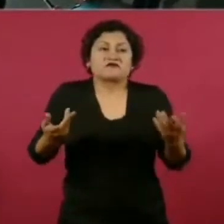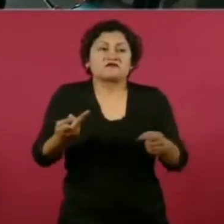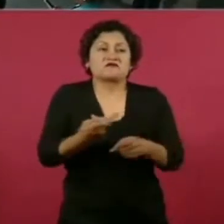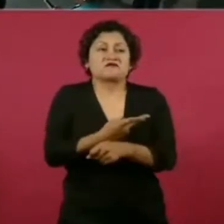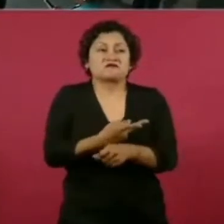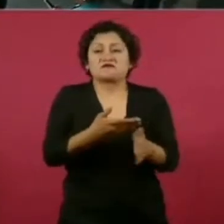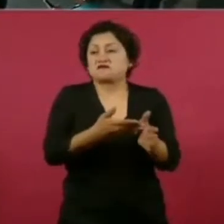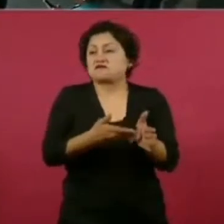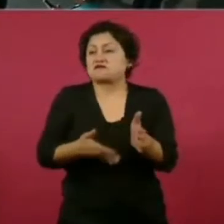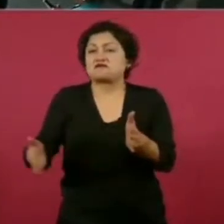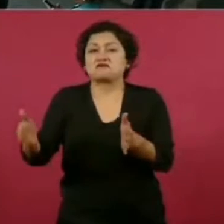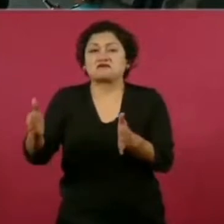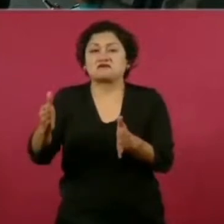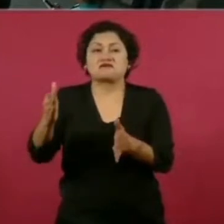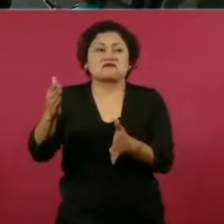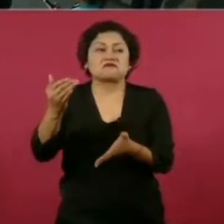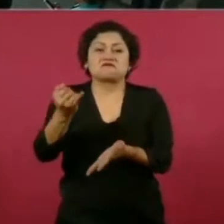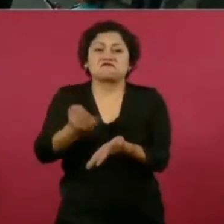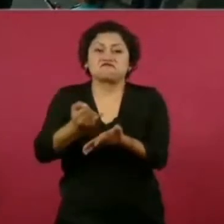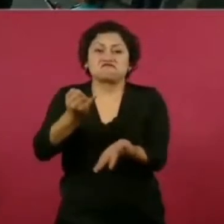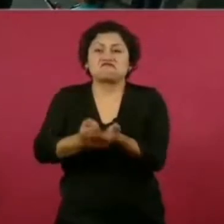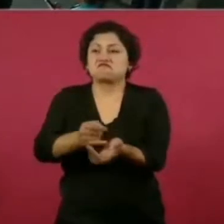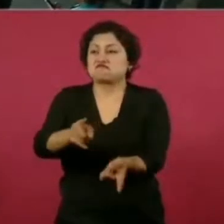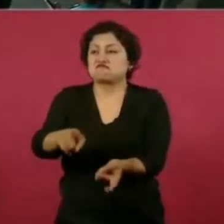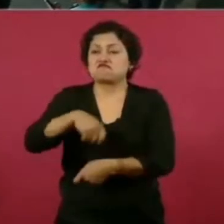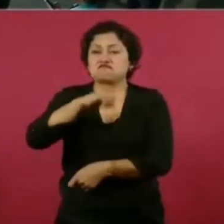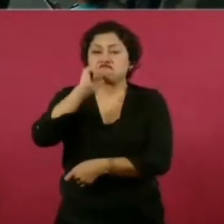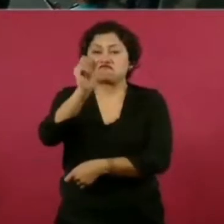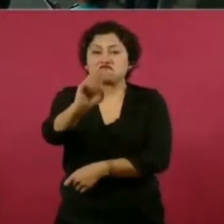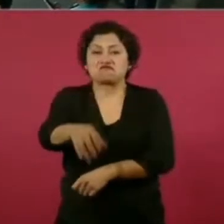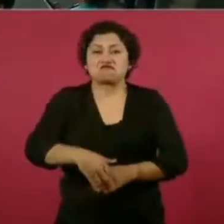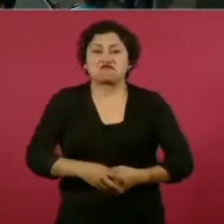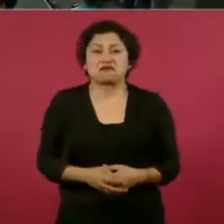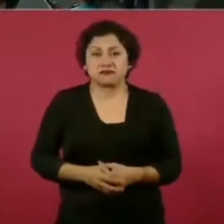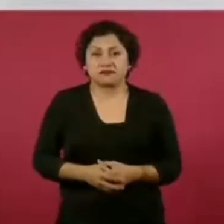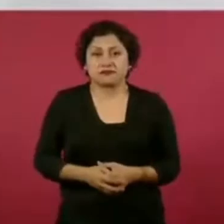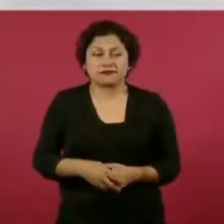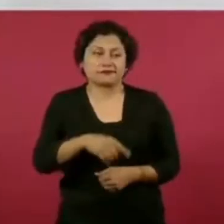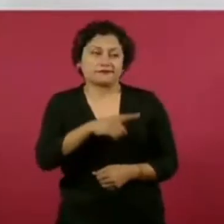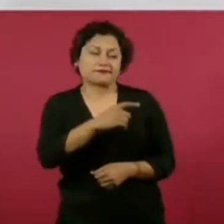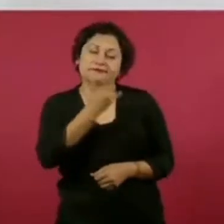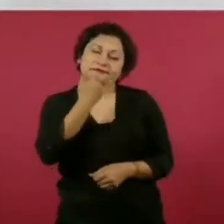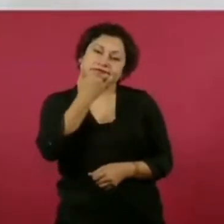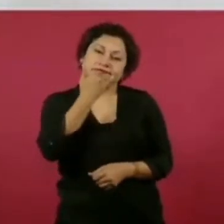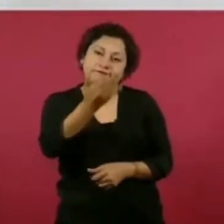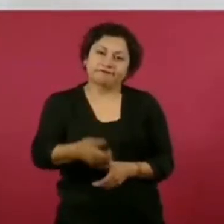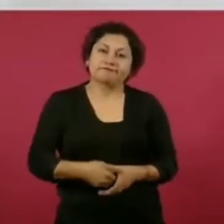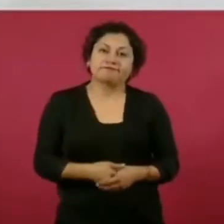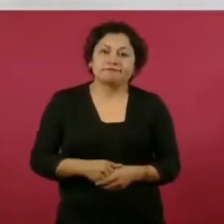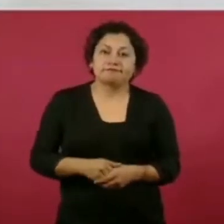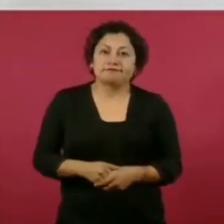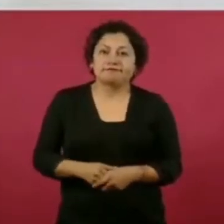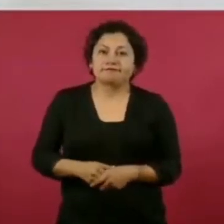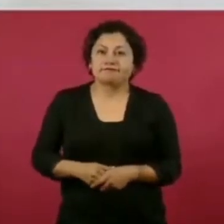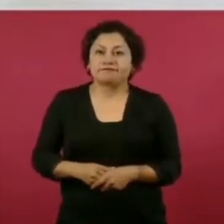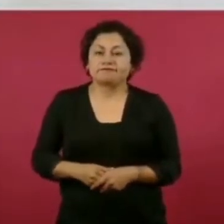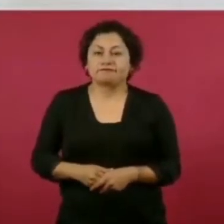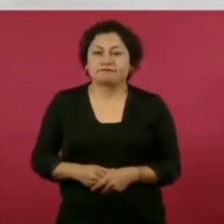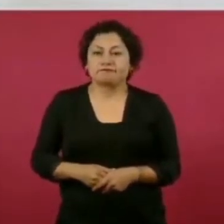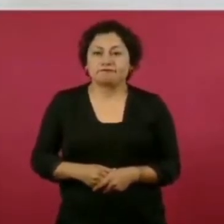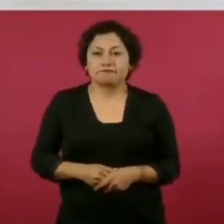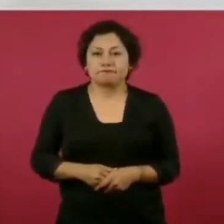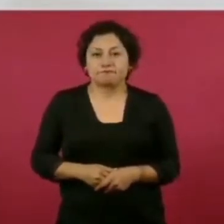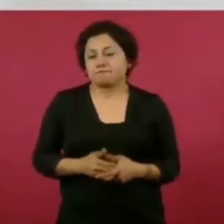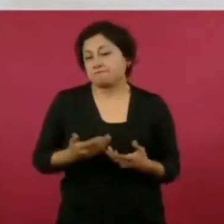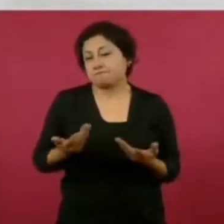se equivocó, como se han